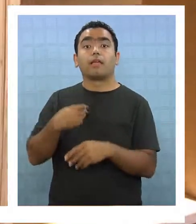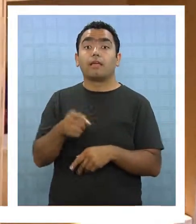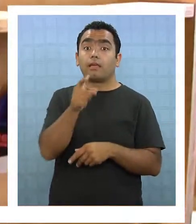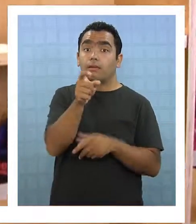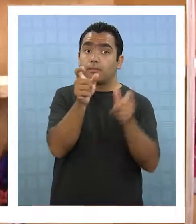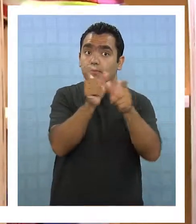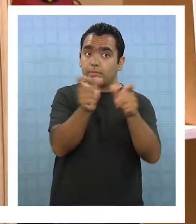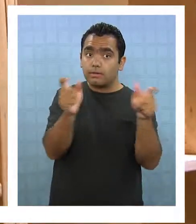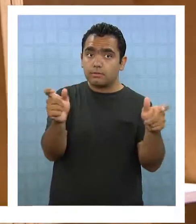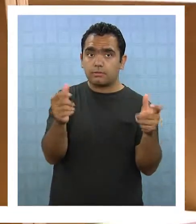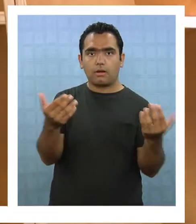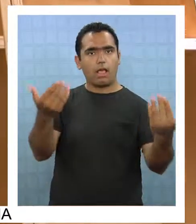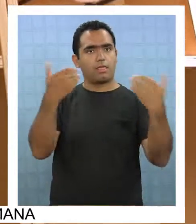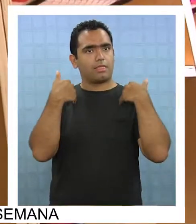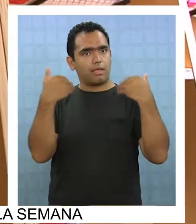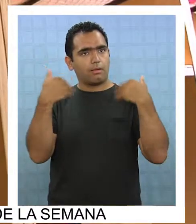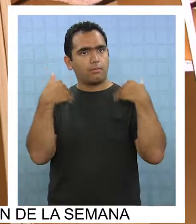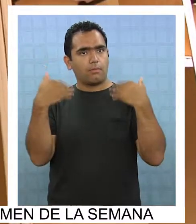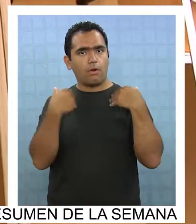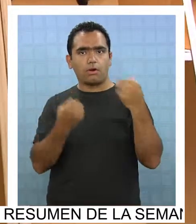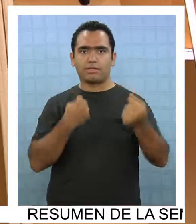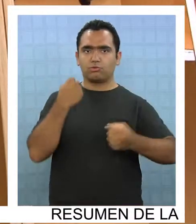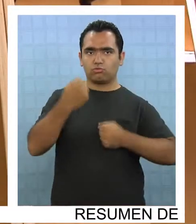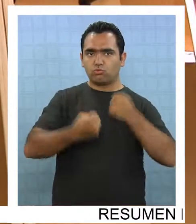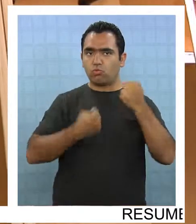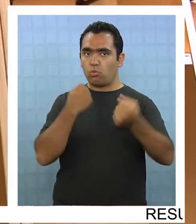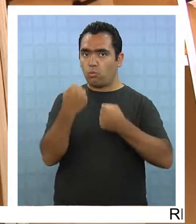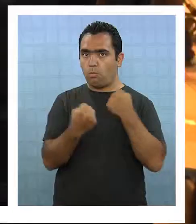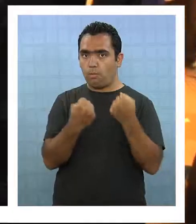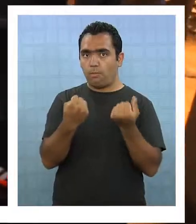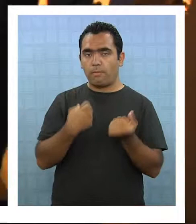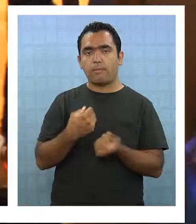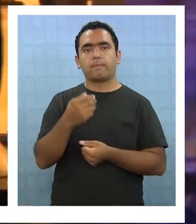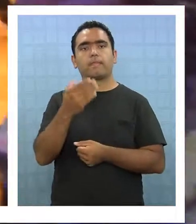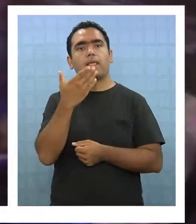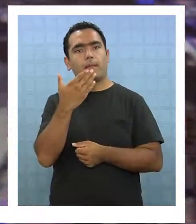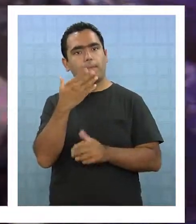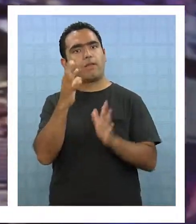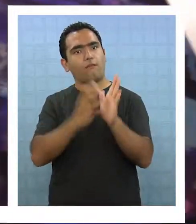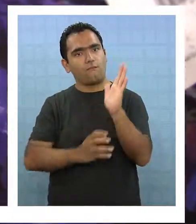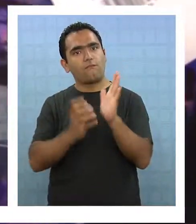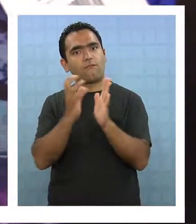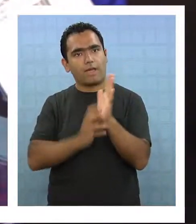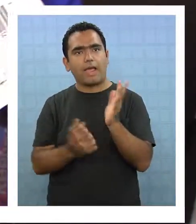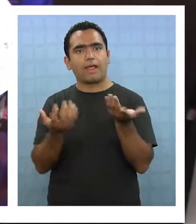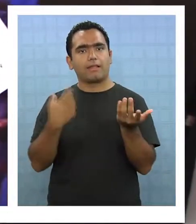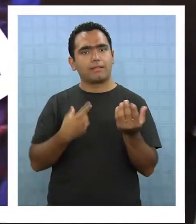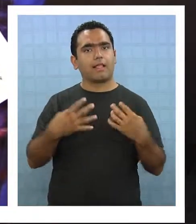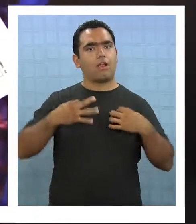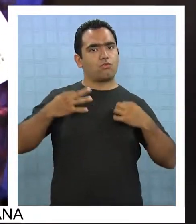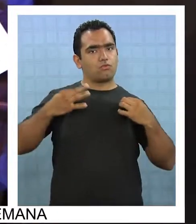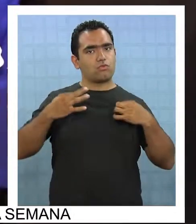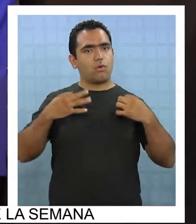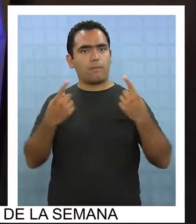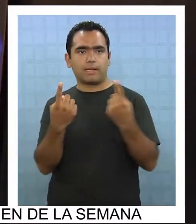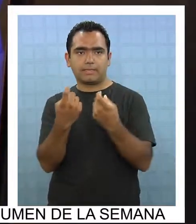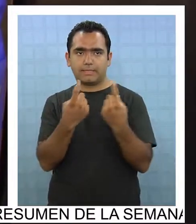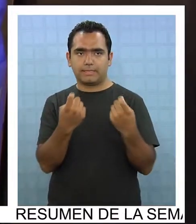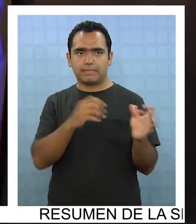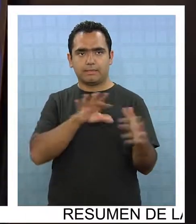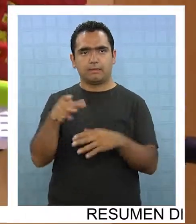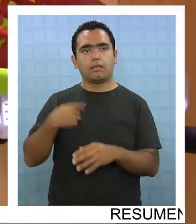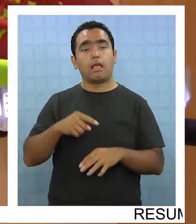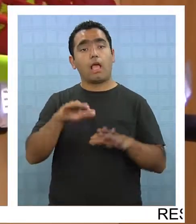están activadas con el deporte de moda, la Zumba, también hay ofertas en todo el vestuario que se necesita para practicarlo.